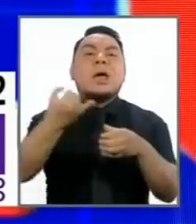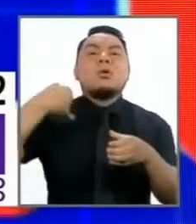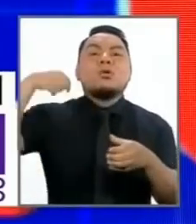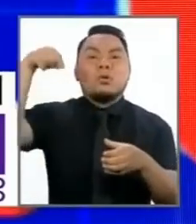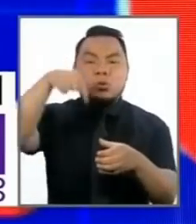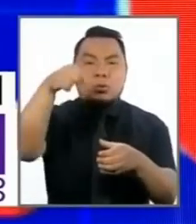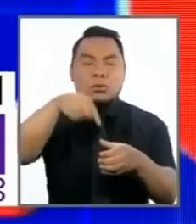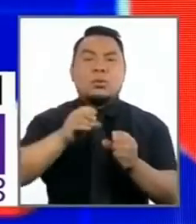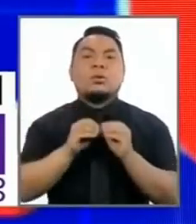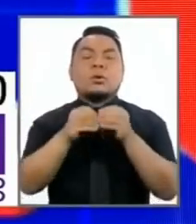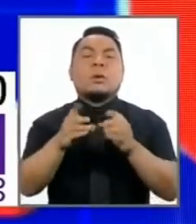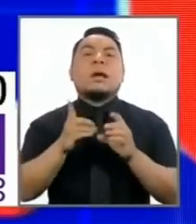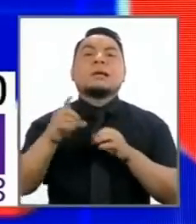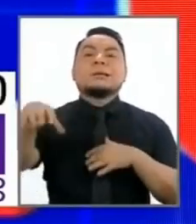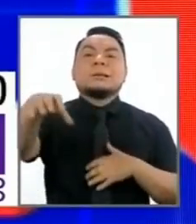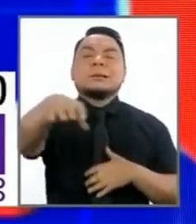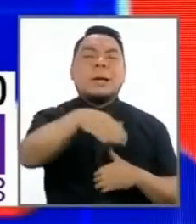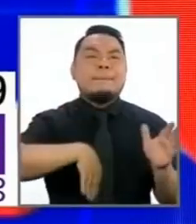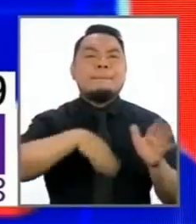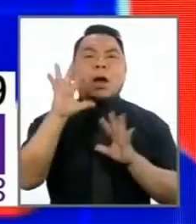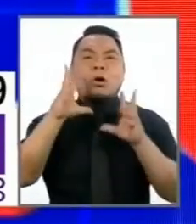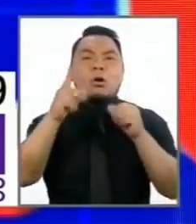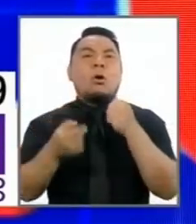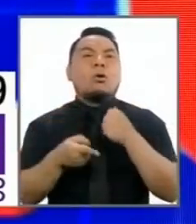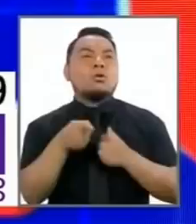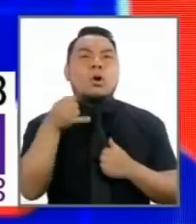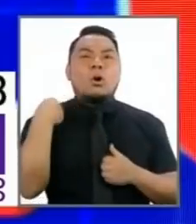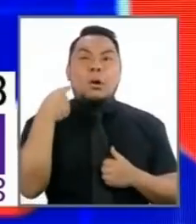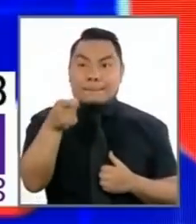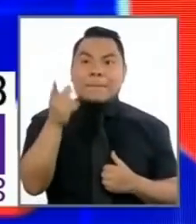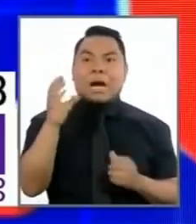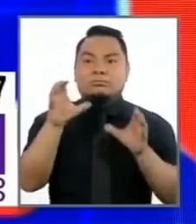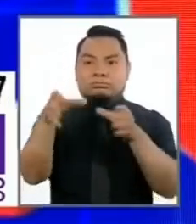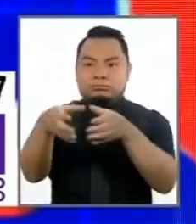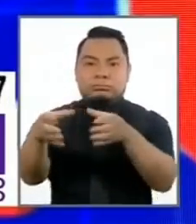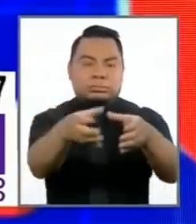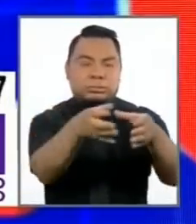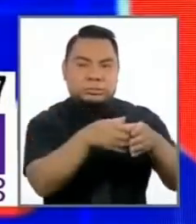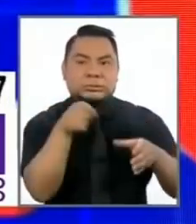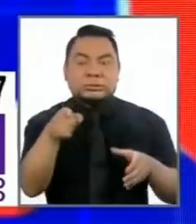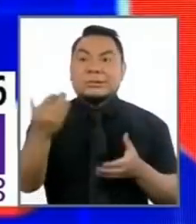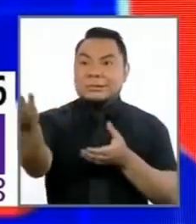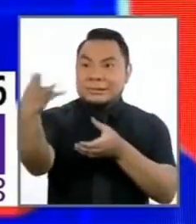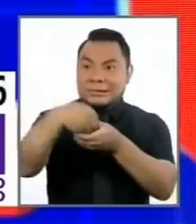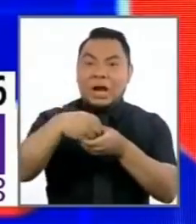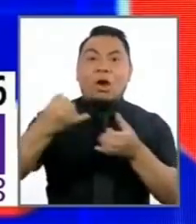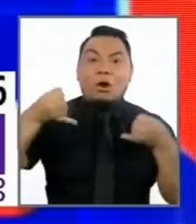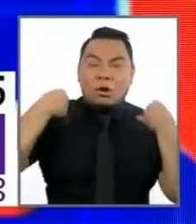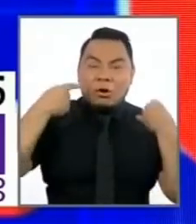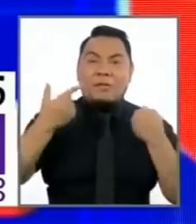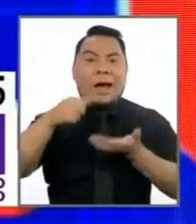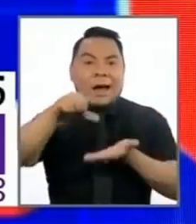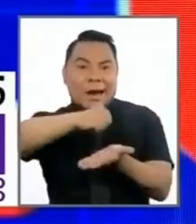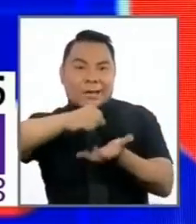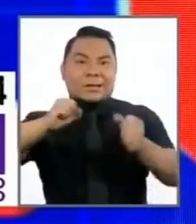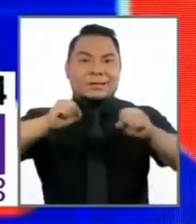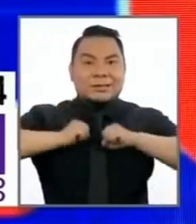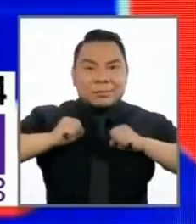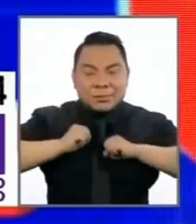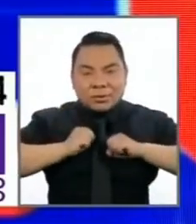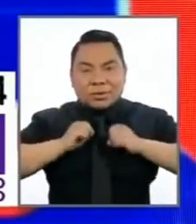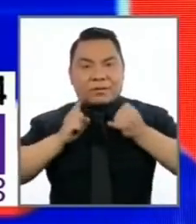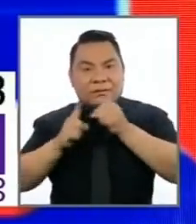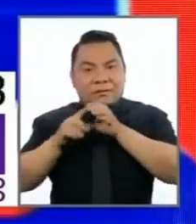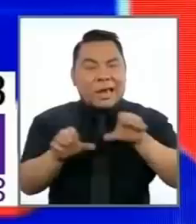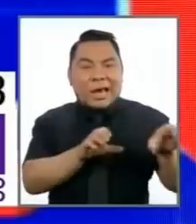establecidos en los distritos donde haya mayor criminalidad de jóvenes para que los jóvenes tengan acceso al arte, al deporte a aprender una